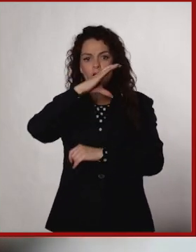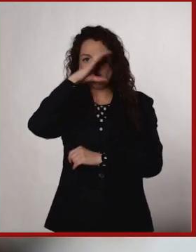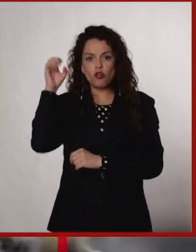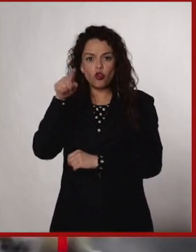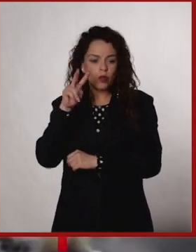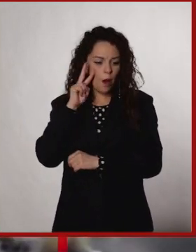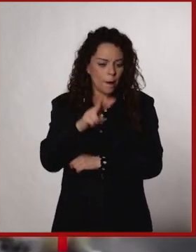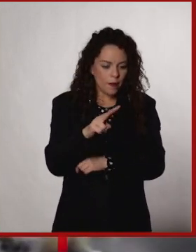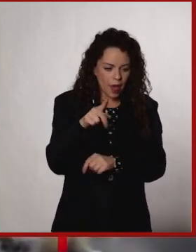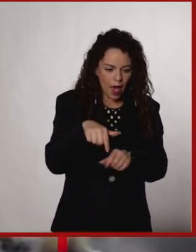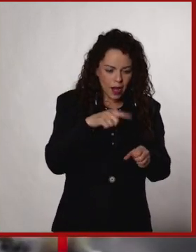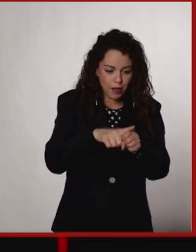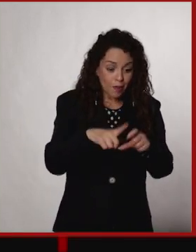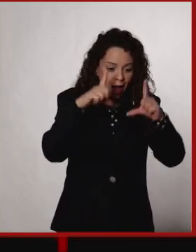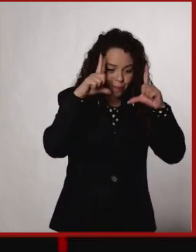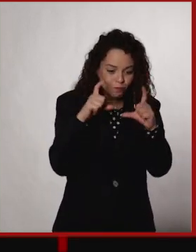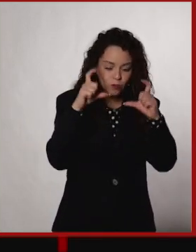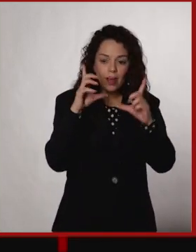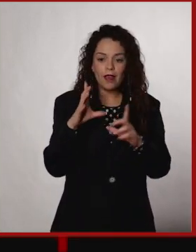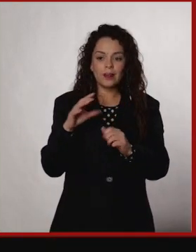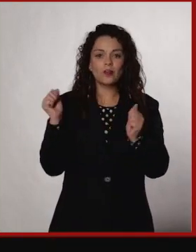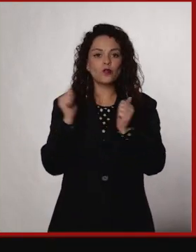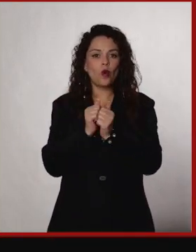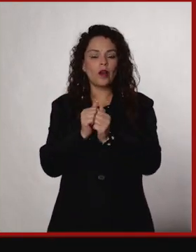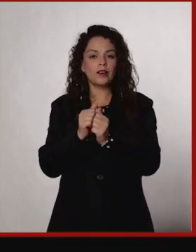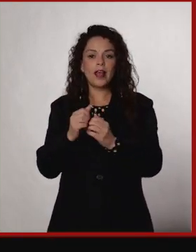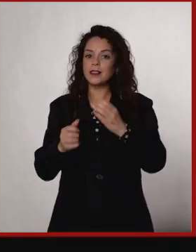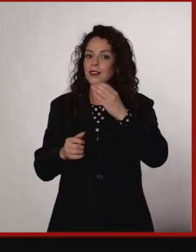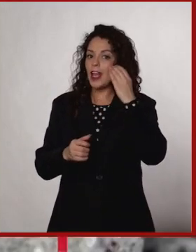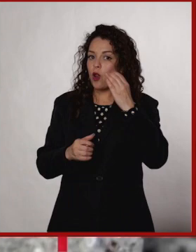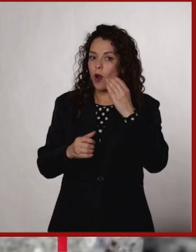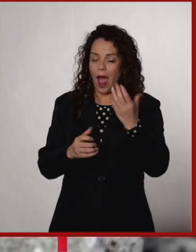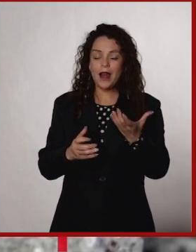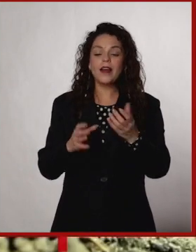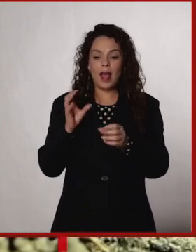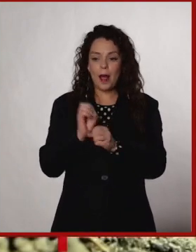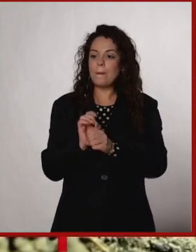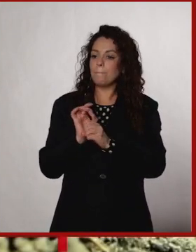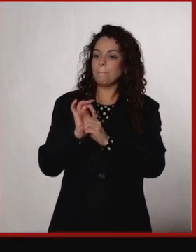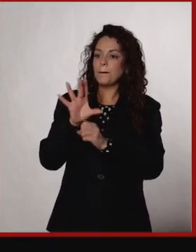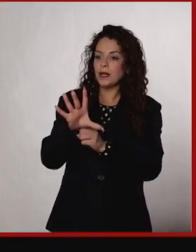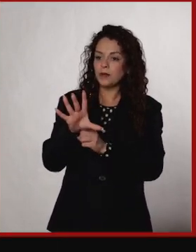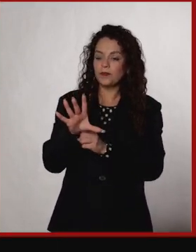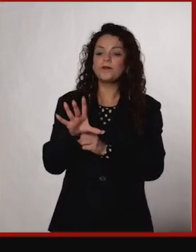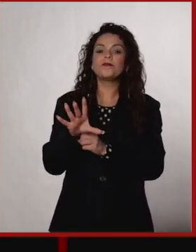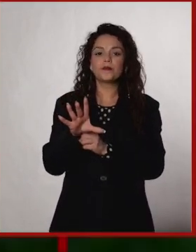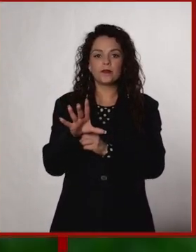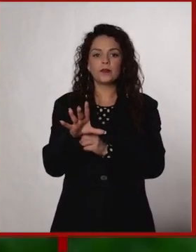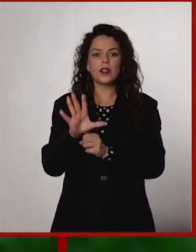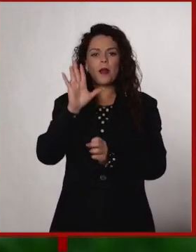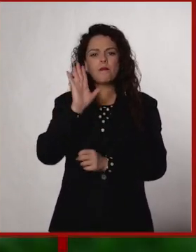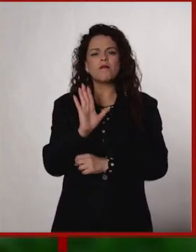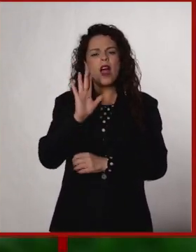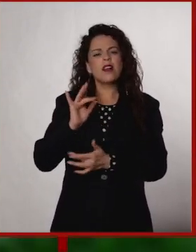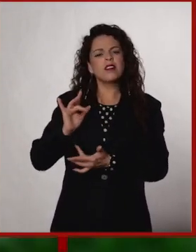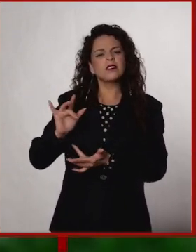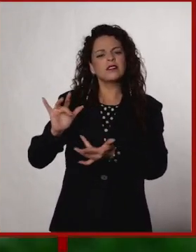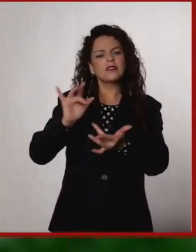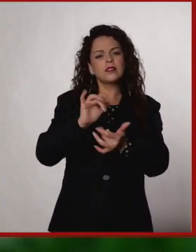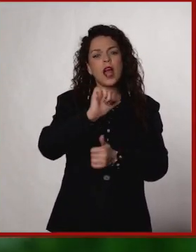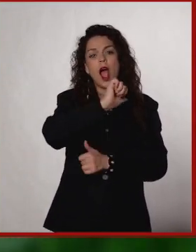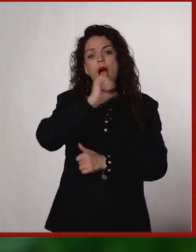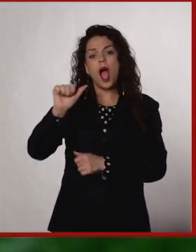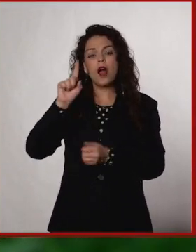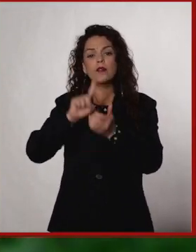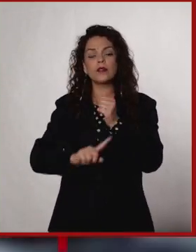especies que uno captura. Tomas foto con el celular, subes la foto y la compartes, es como una red social